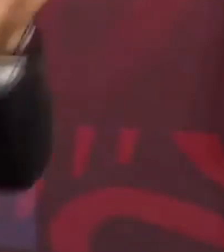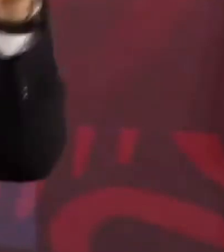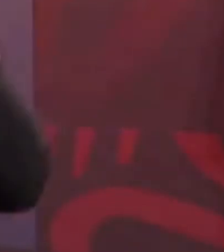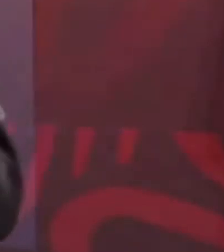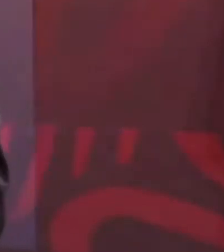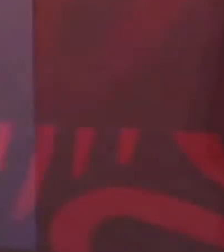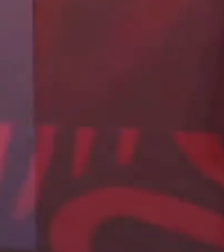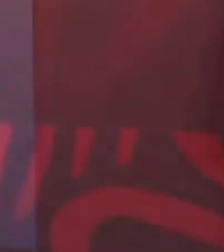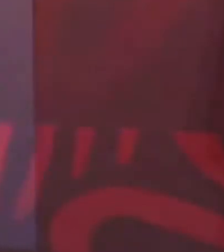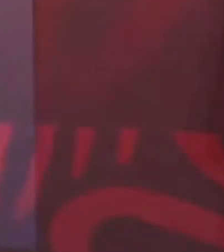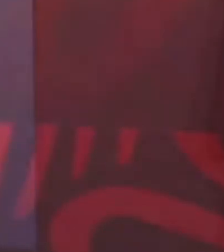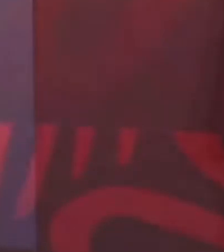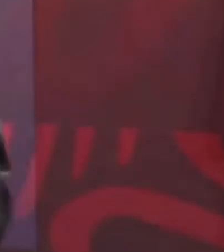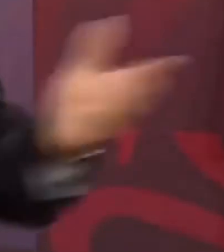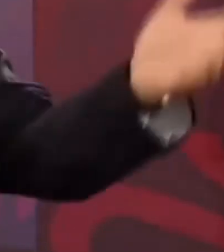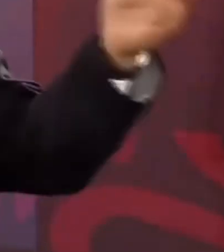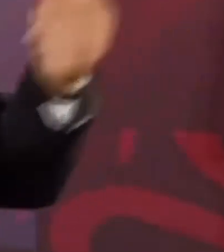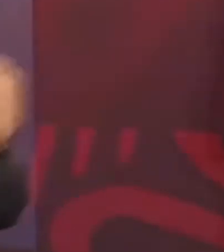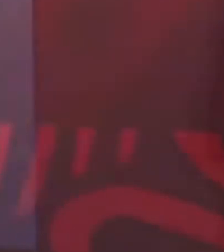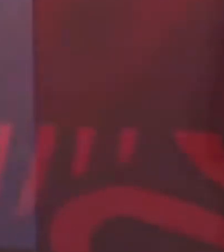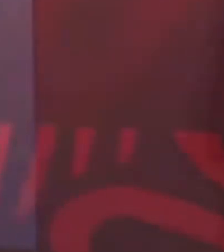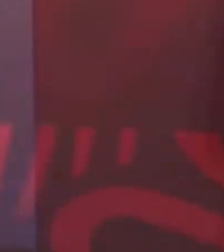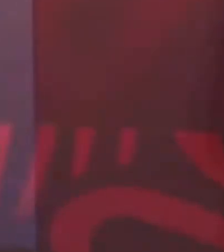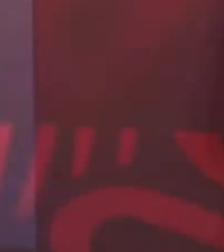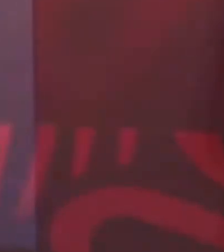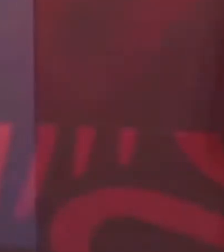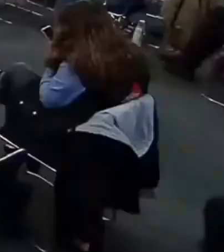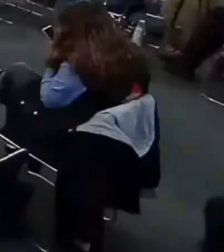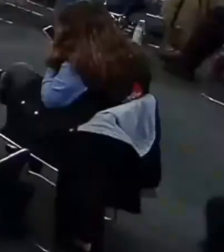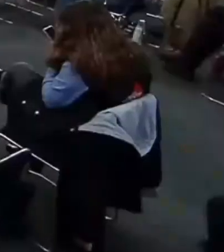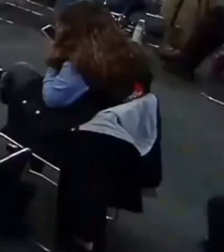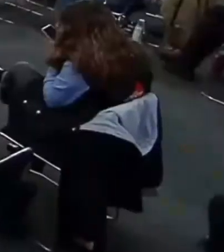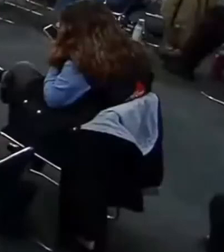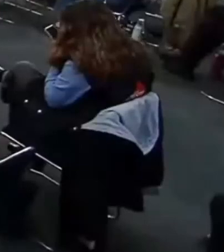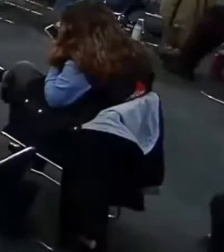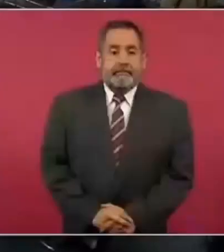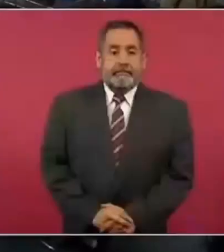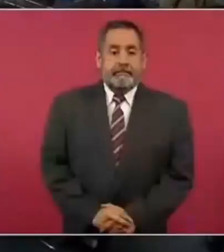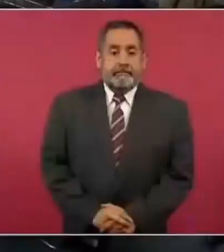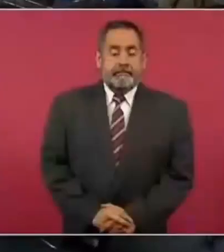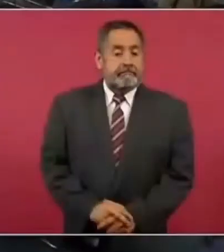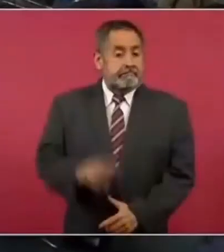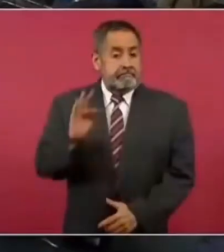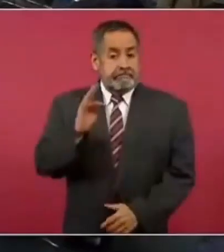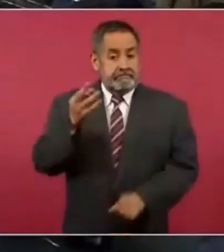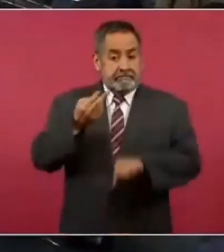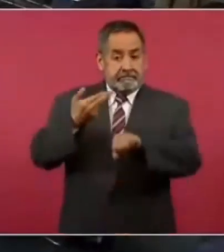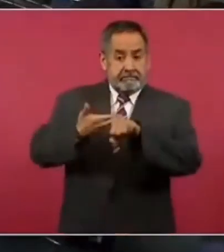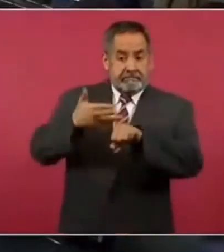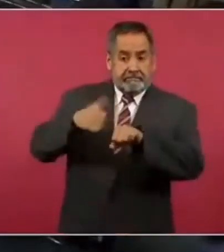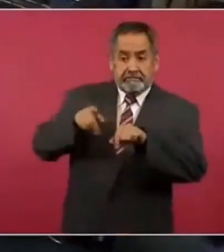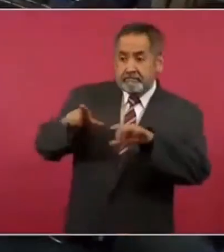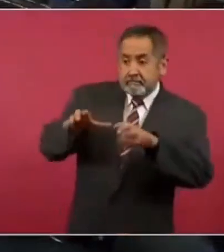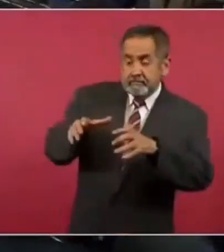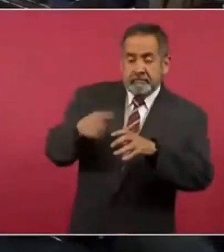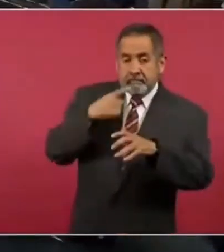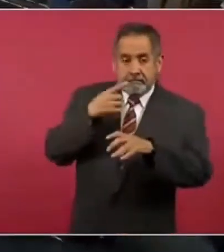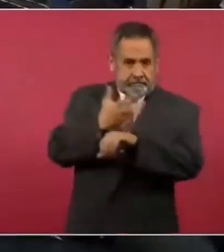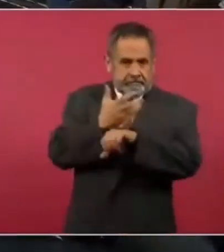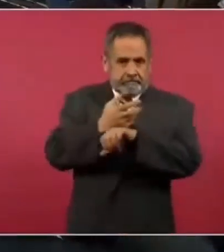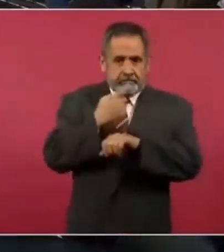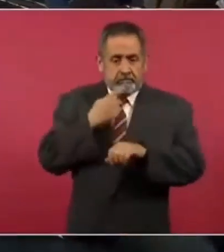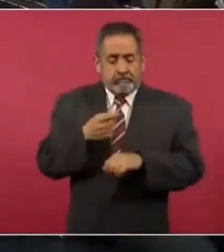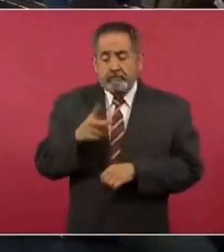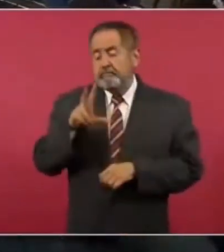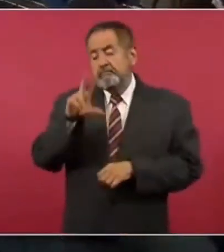O las finanzas, o que declare la tesorera de Estados Unidos, que si no se